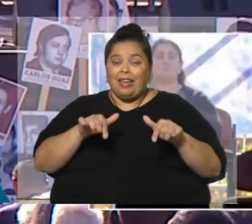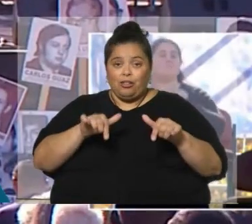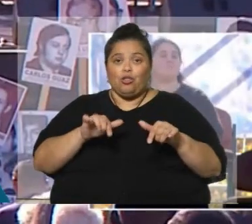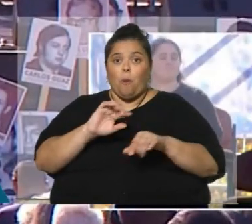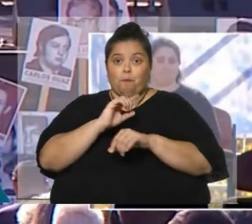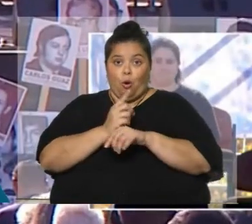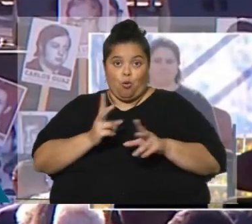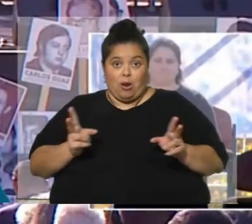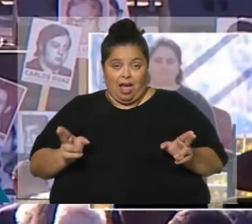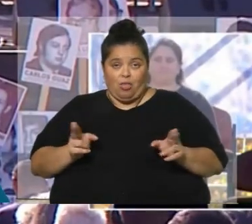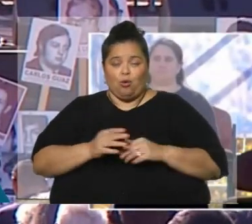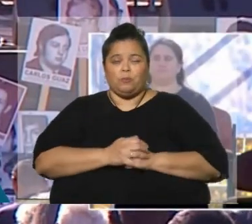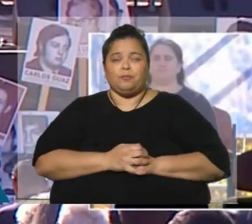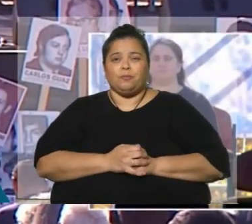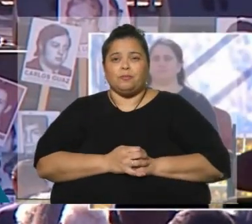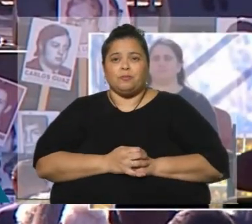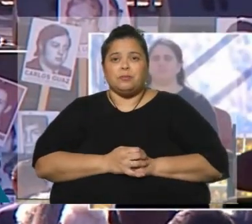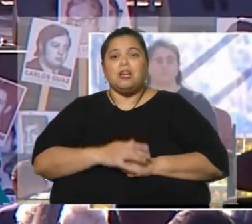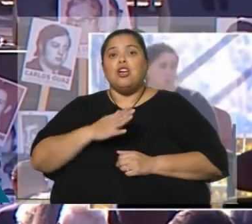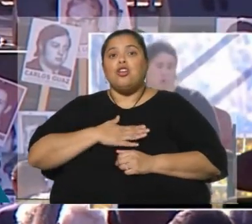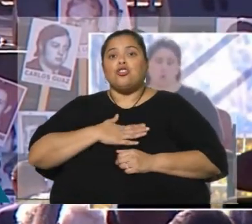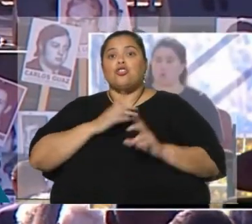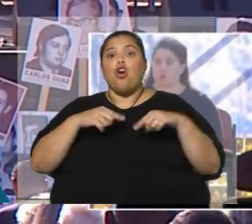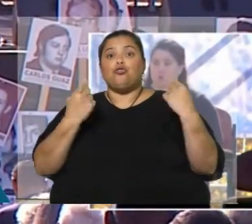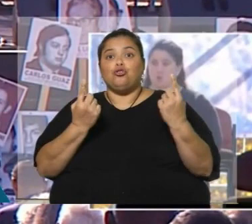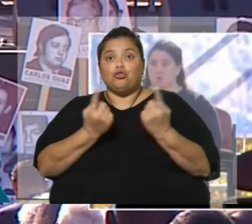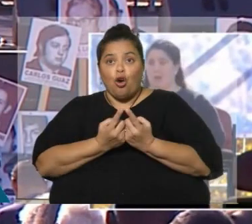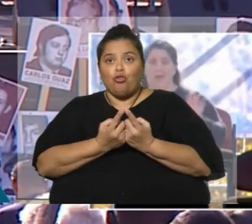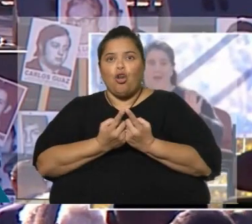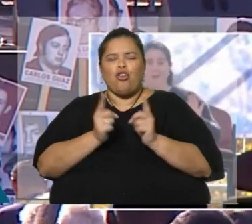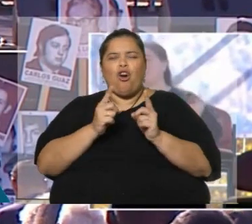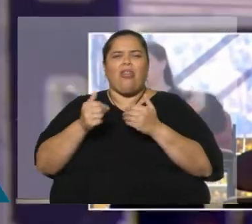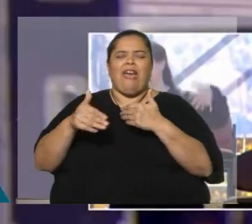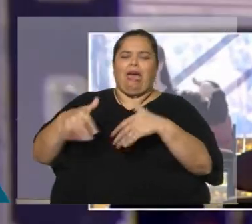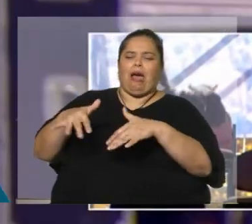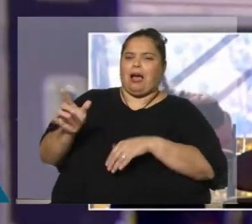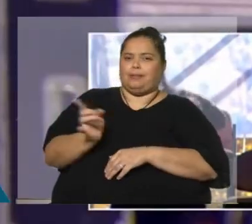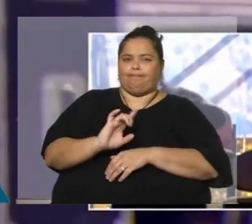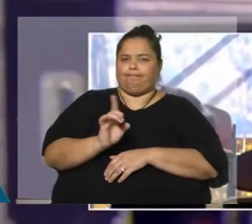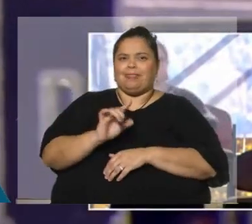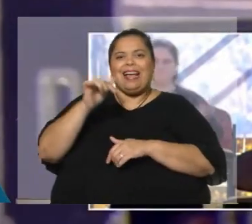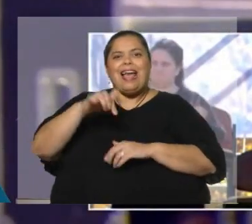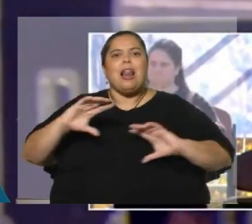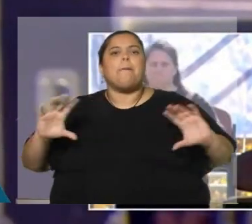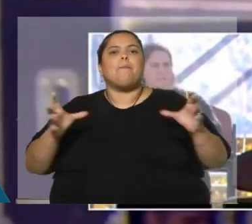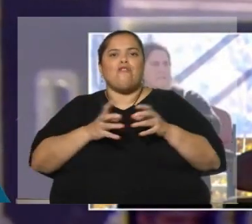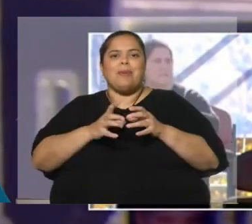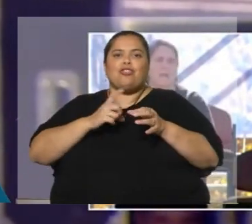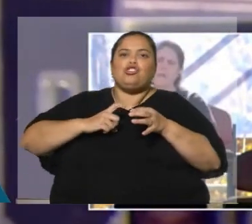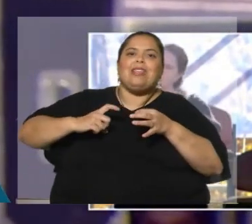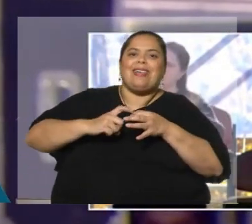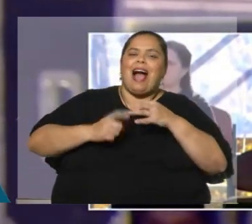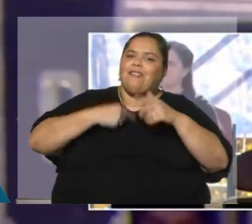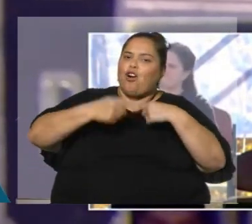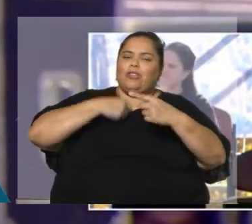nosotros no la dejamos por ahí, que el movimiento sindical va a dar